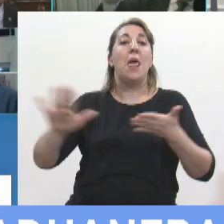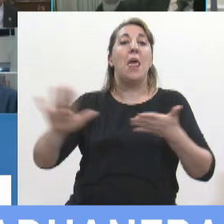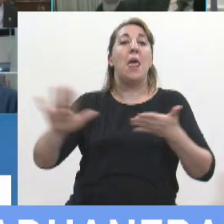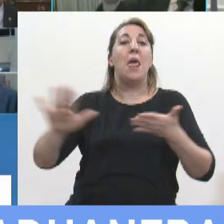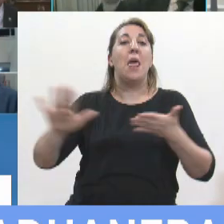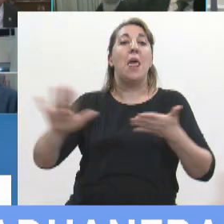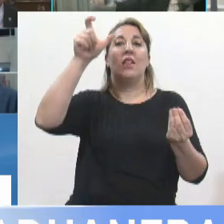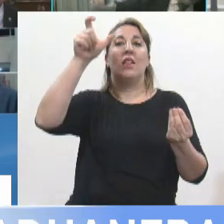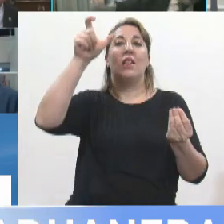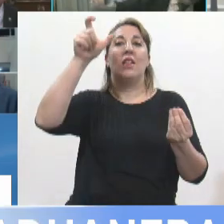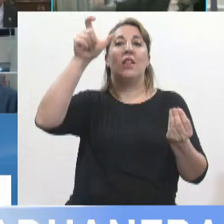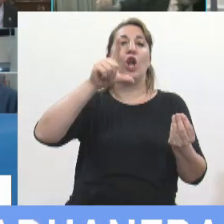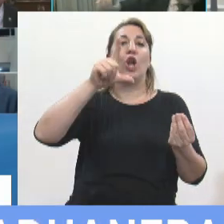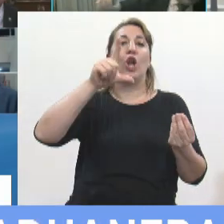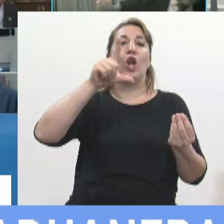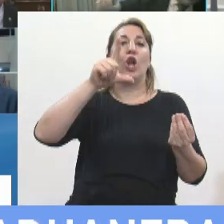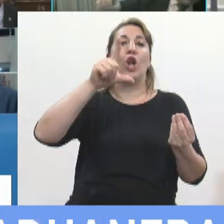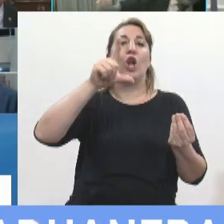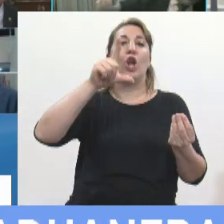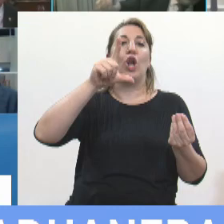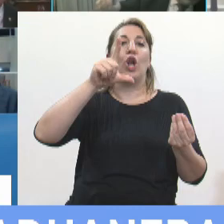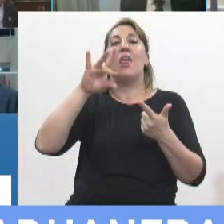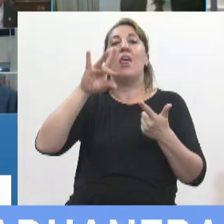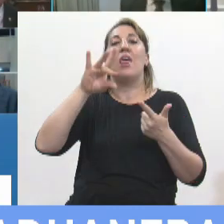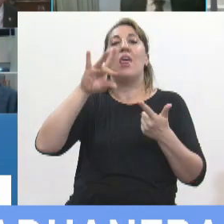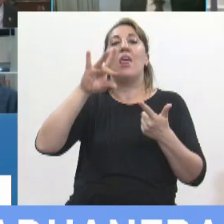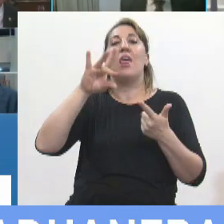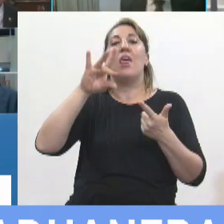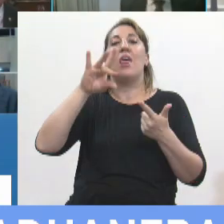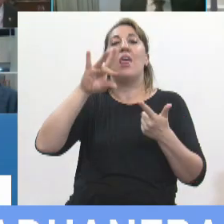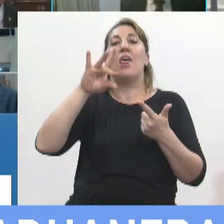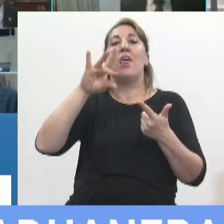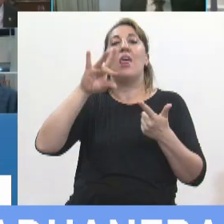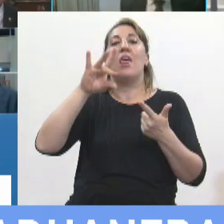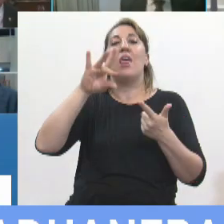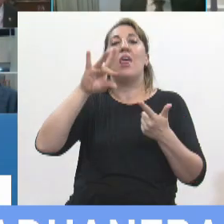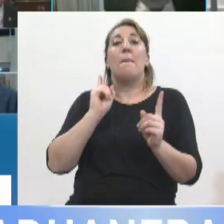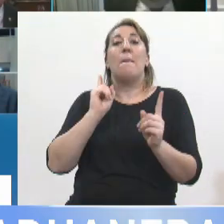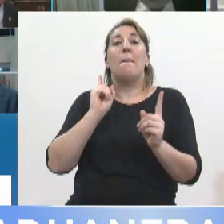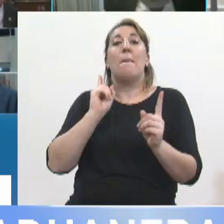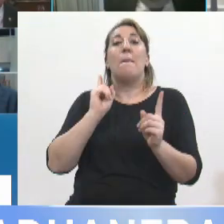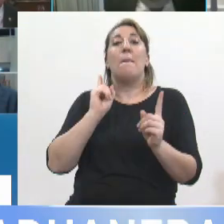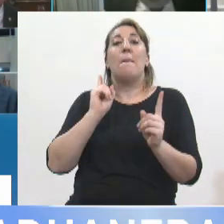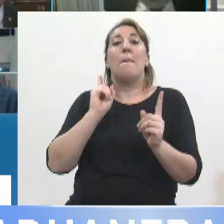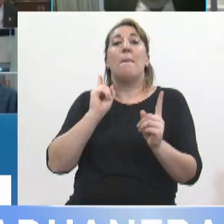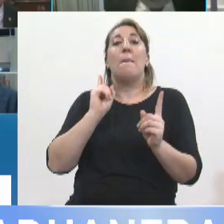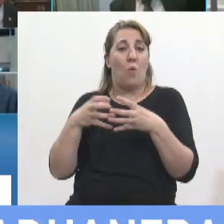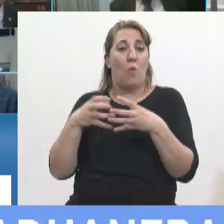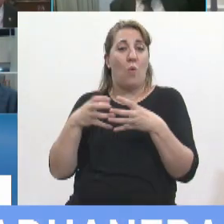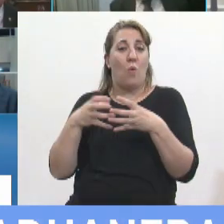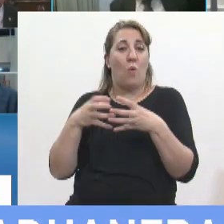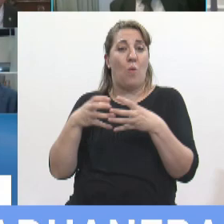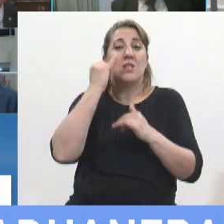Cristóbal López y del señor Fabián de Sosa adhiero entonces al dictamen de minoría que ya expresó el senador